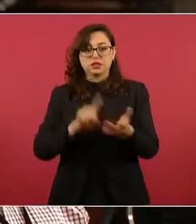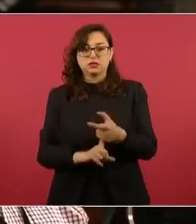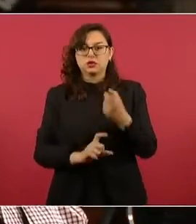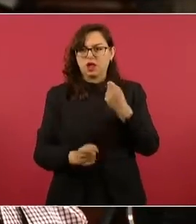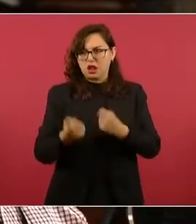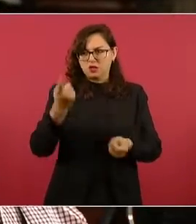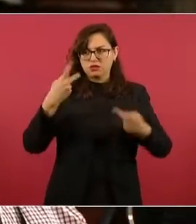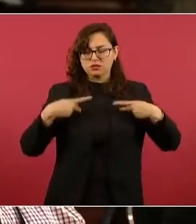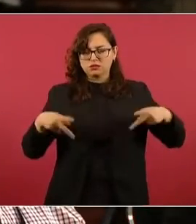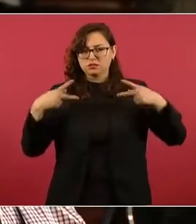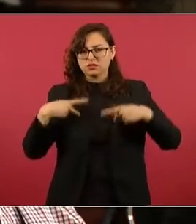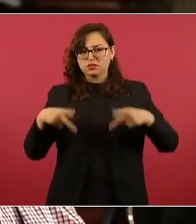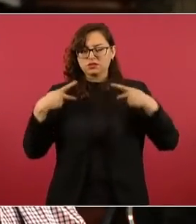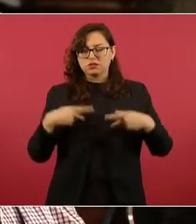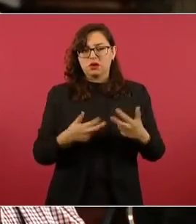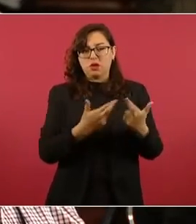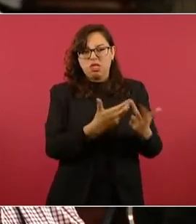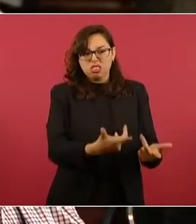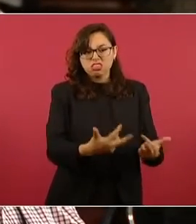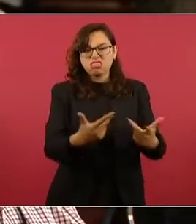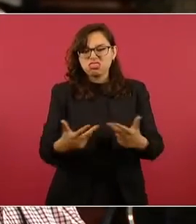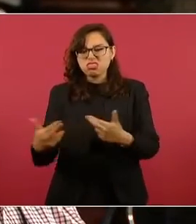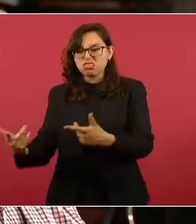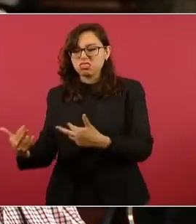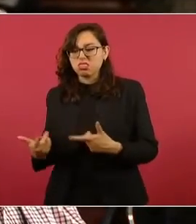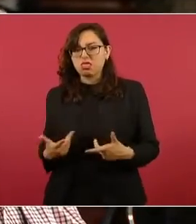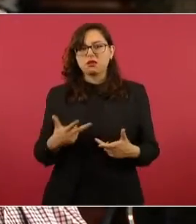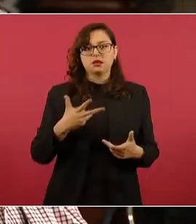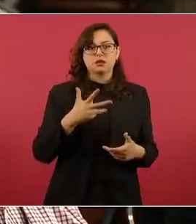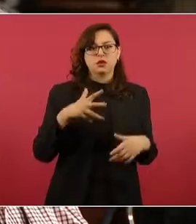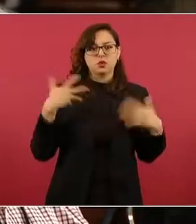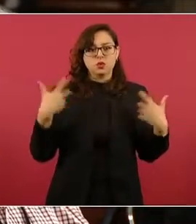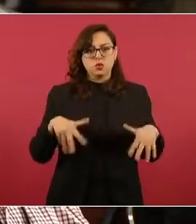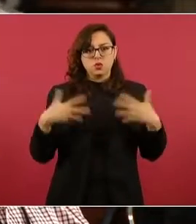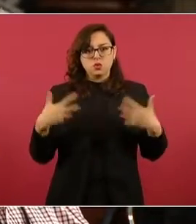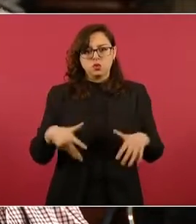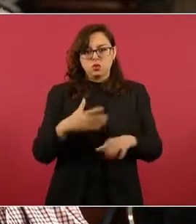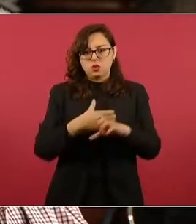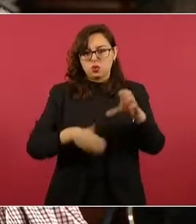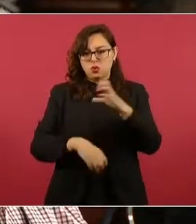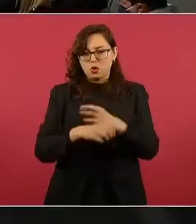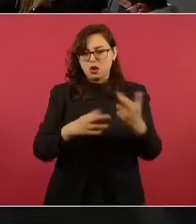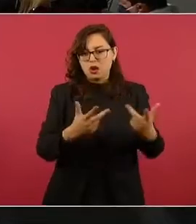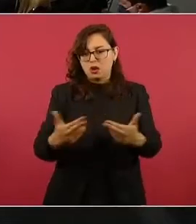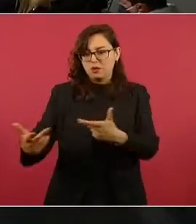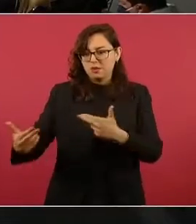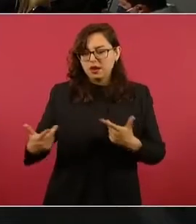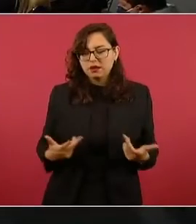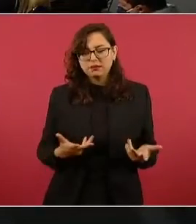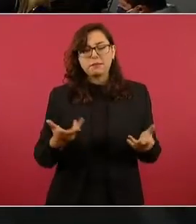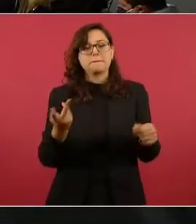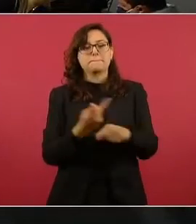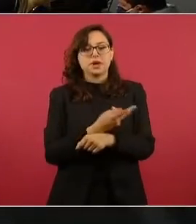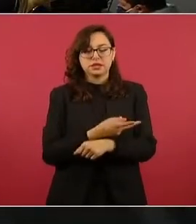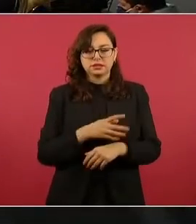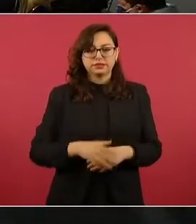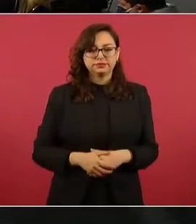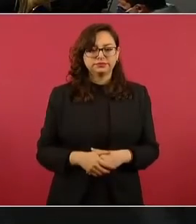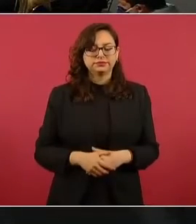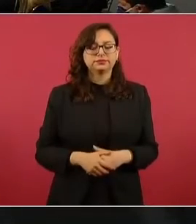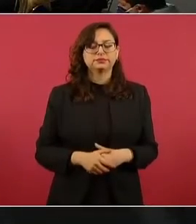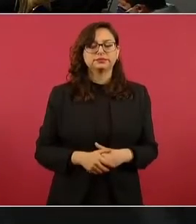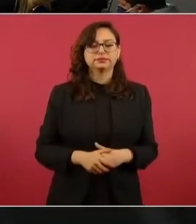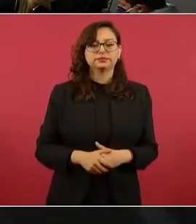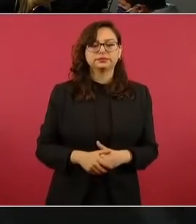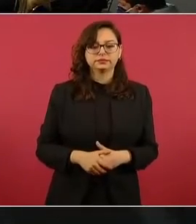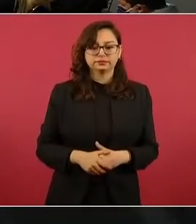también ya tienen algún avance en esas investigaciones y algunas denuncias. Gracias, presidente. Sí, se está avanzando,